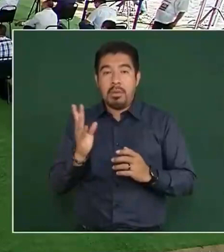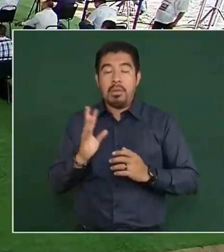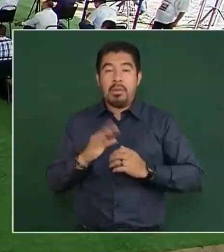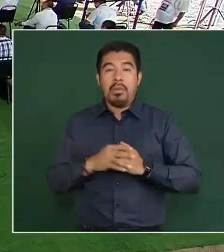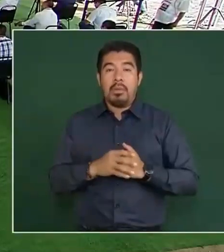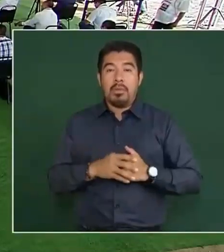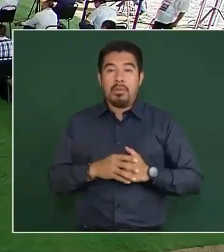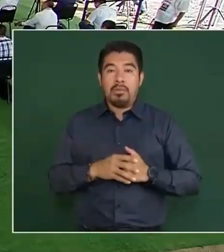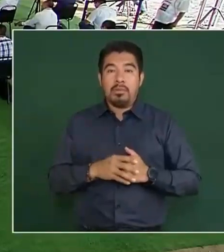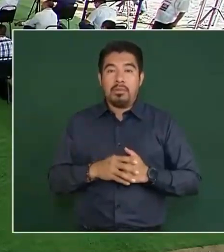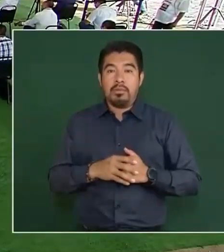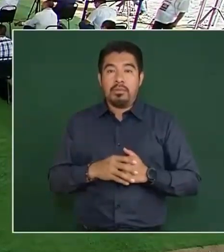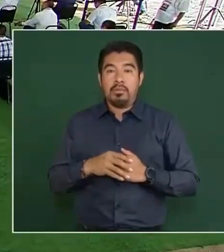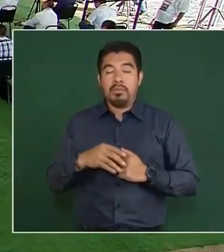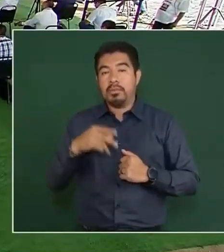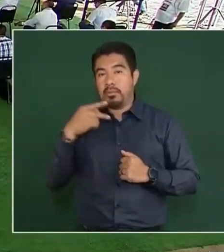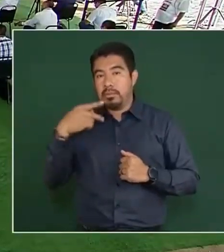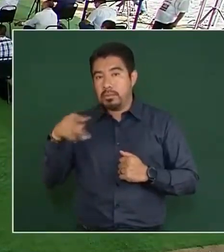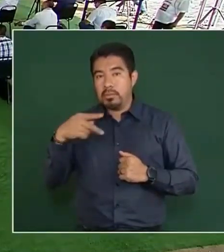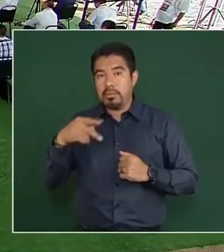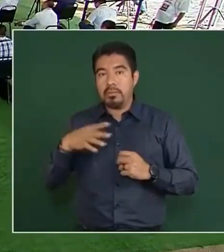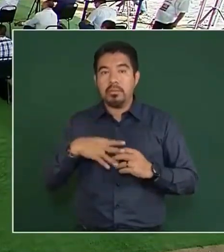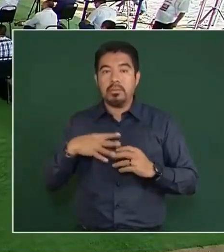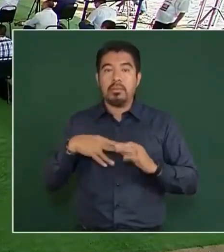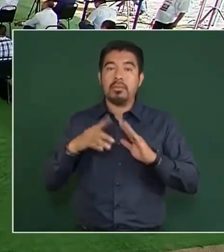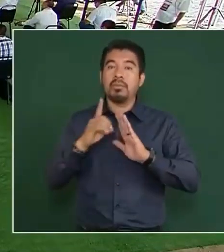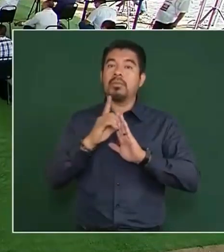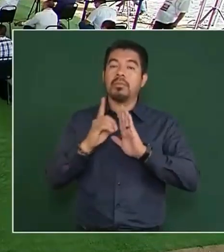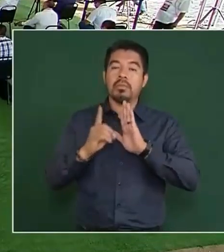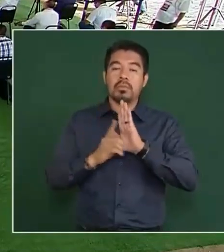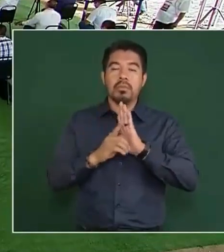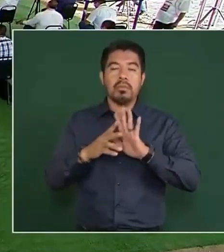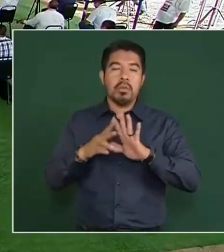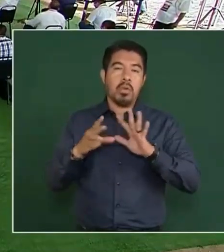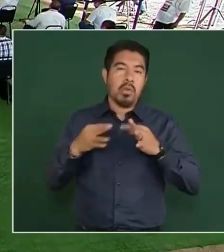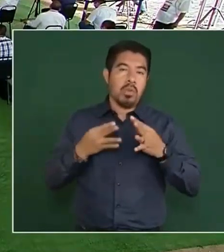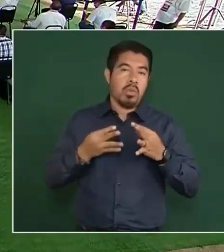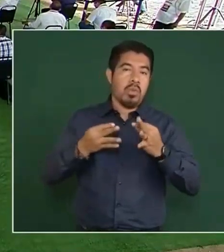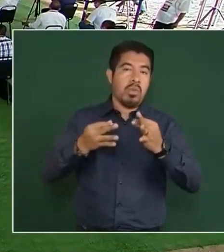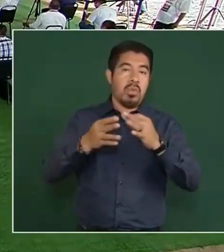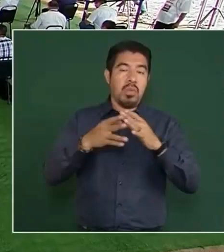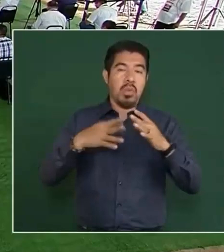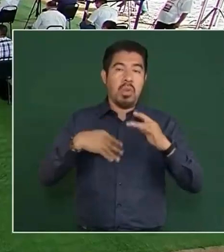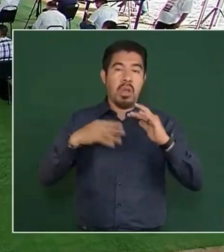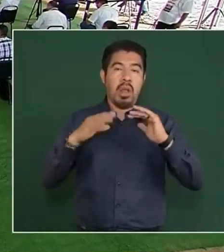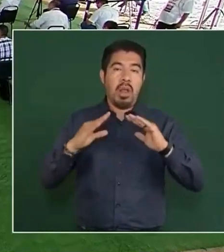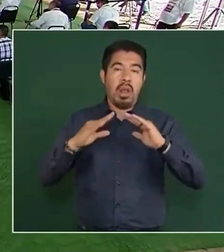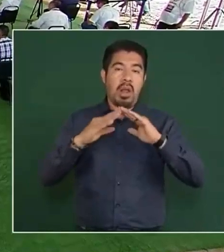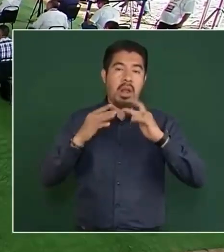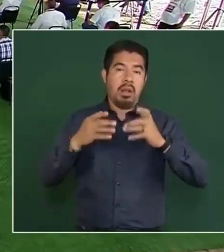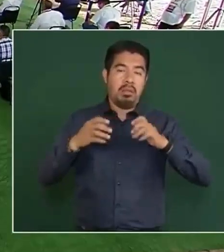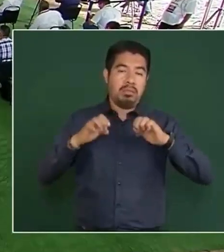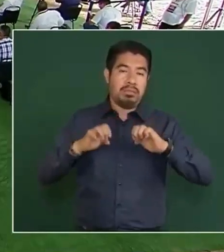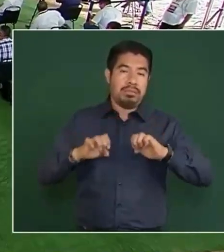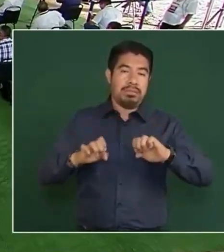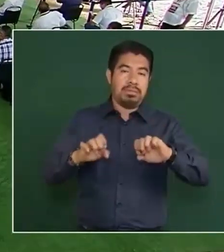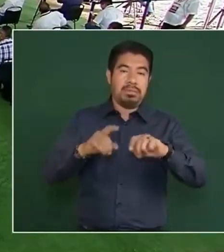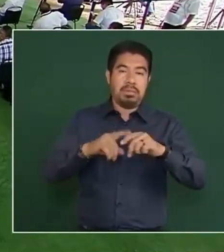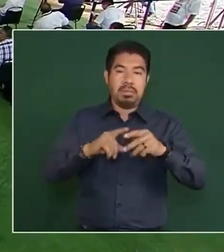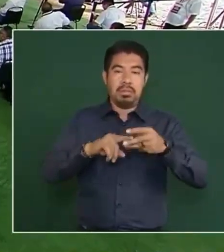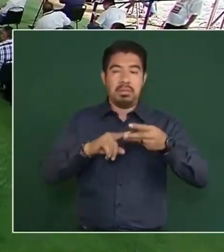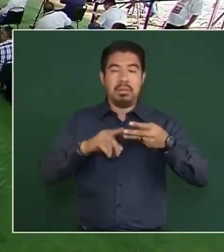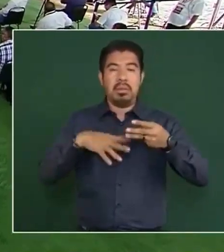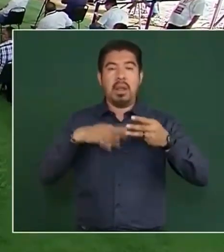que tienen departamentos departamentos de lujo, residencias, departamentos en el extranjero,